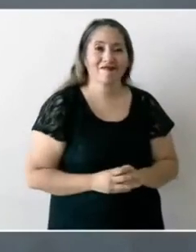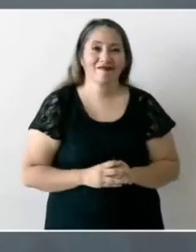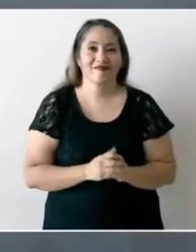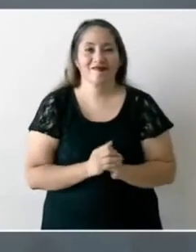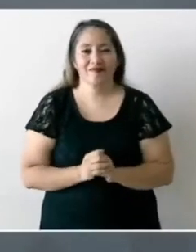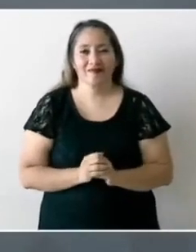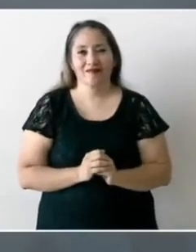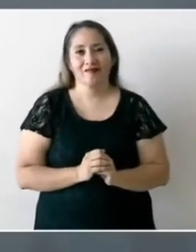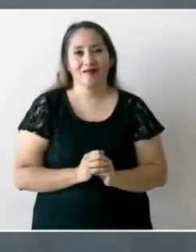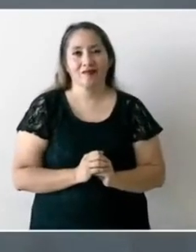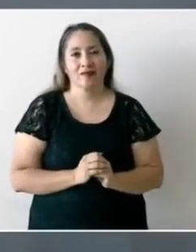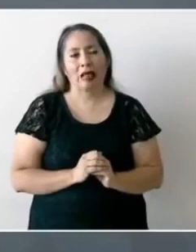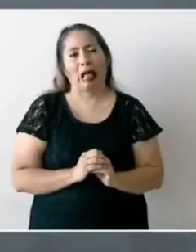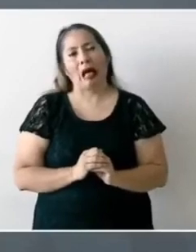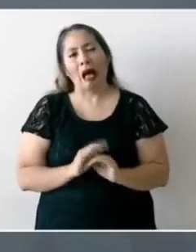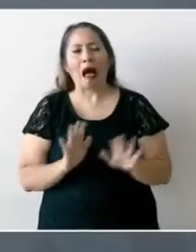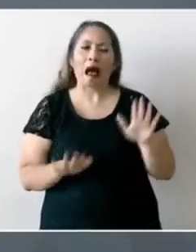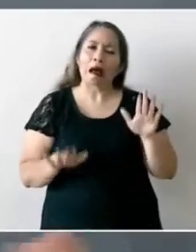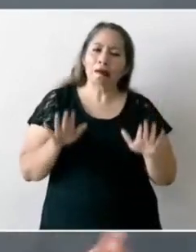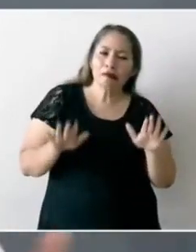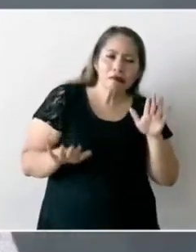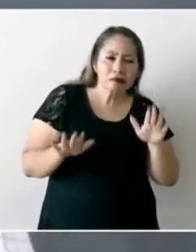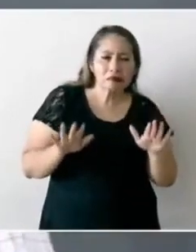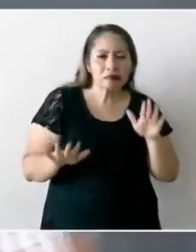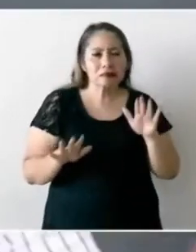Hay proyectos en donde